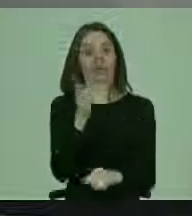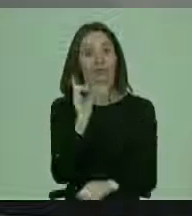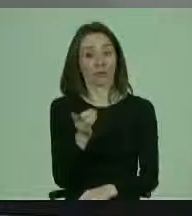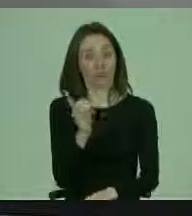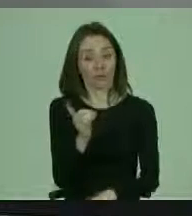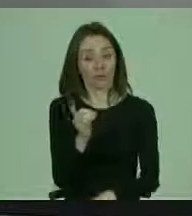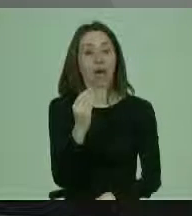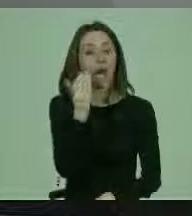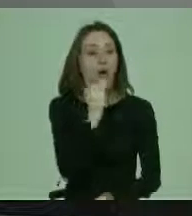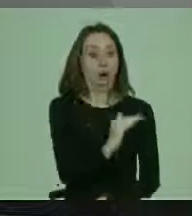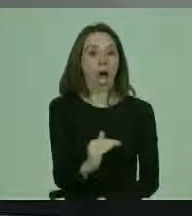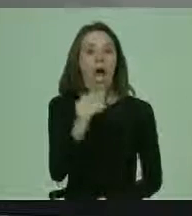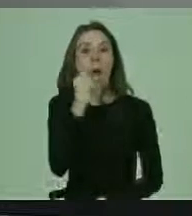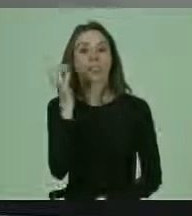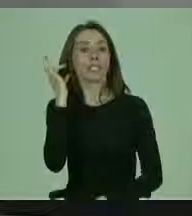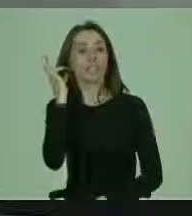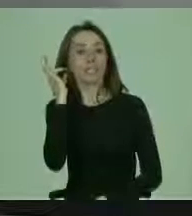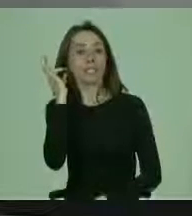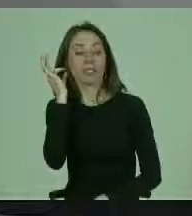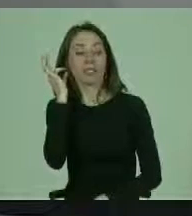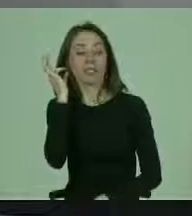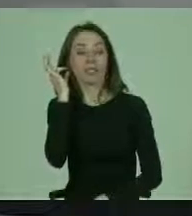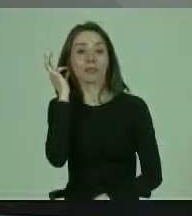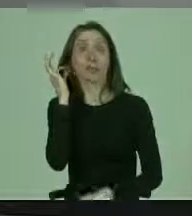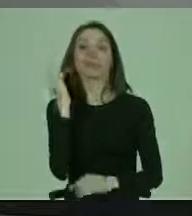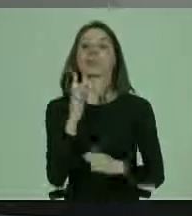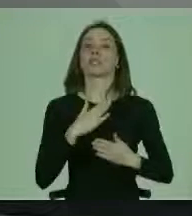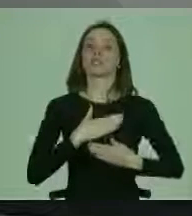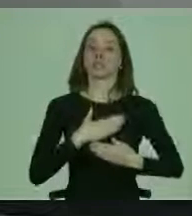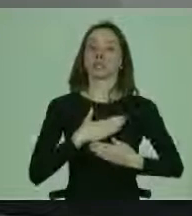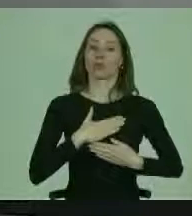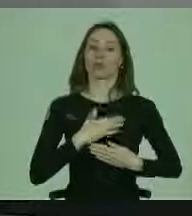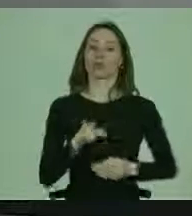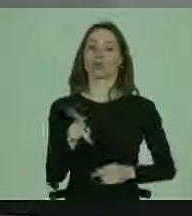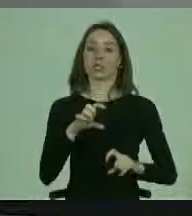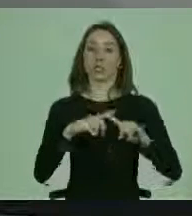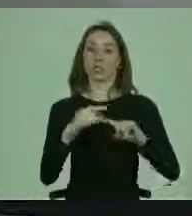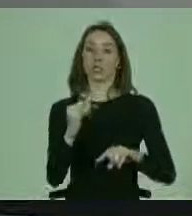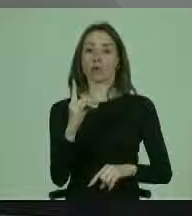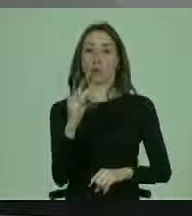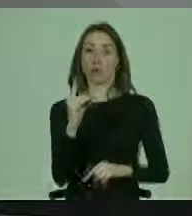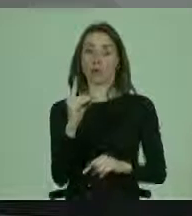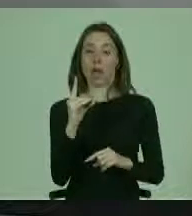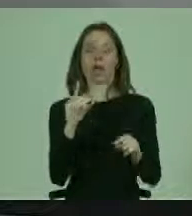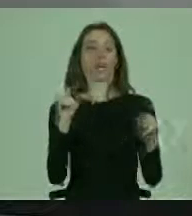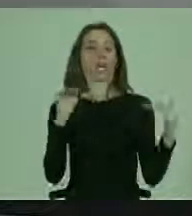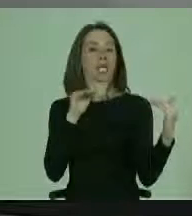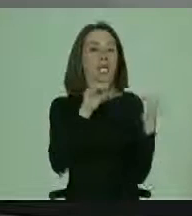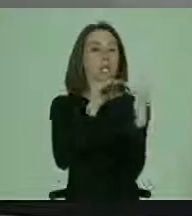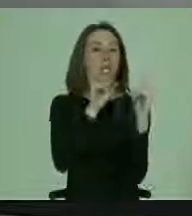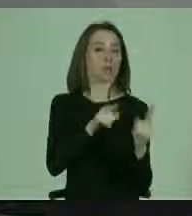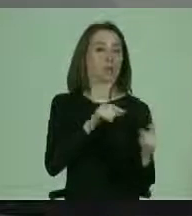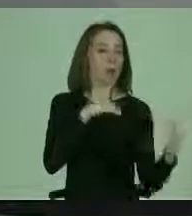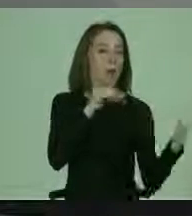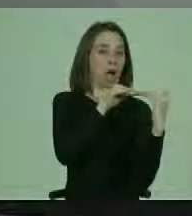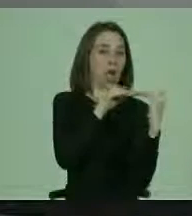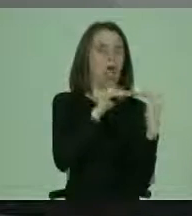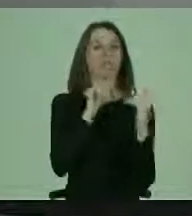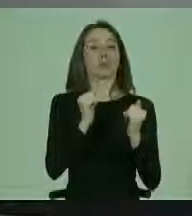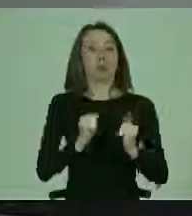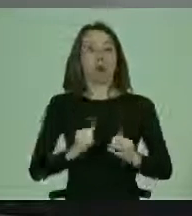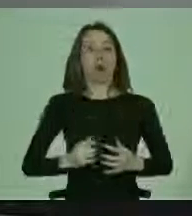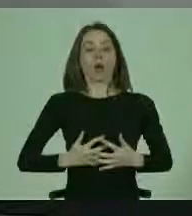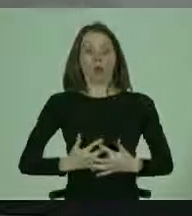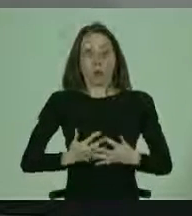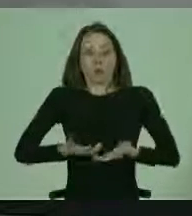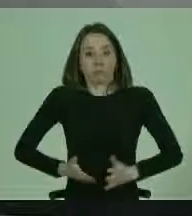particularmente niños y niñas, a mantener su sexualidad en igualdad de condiciones y la fertilidad